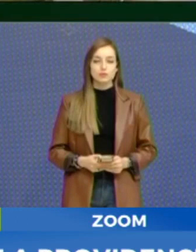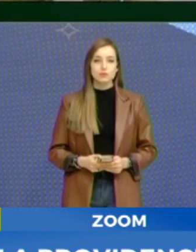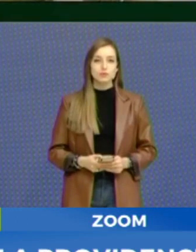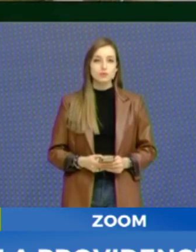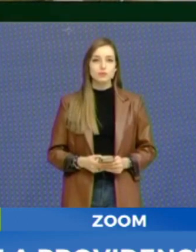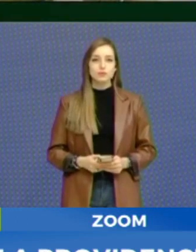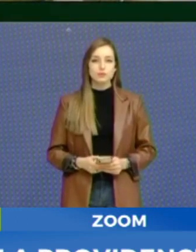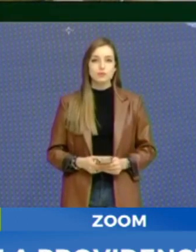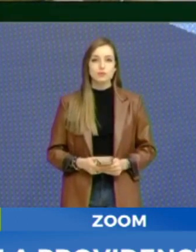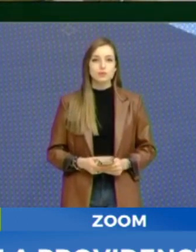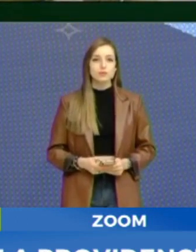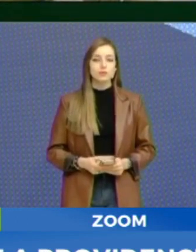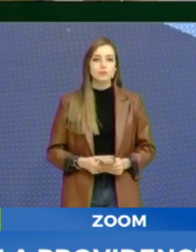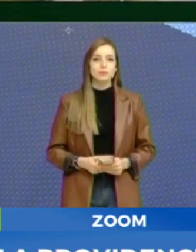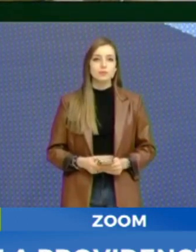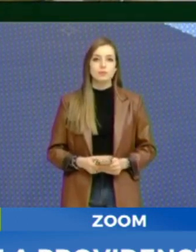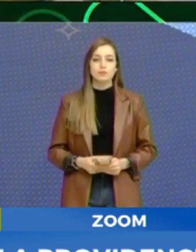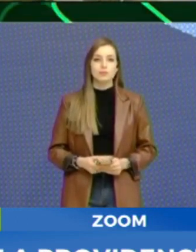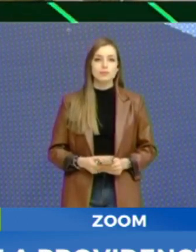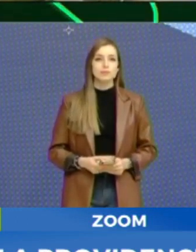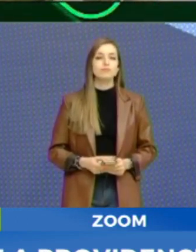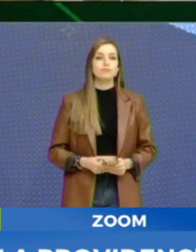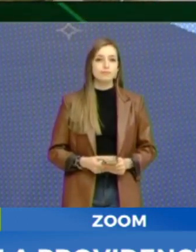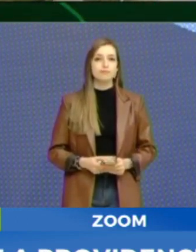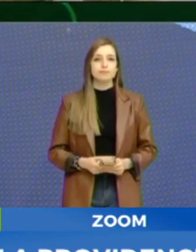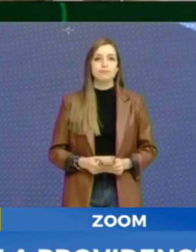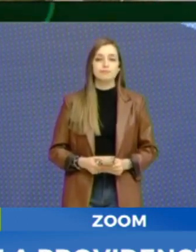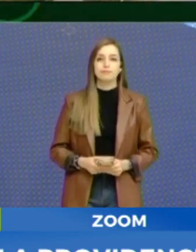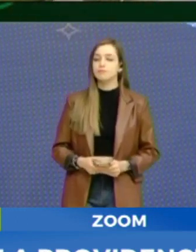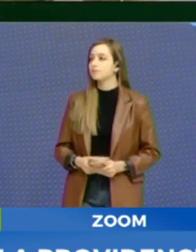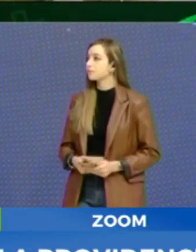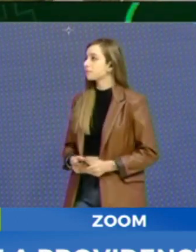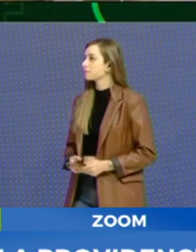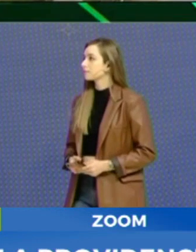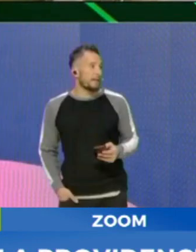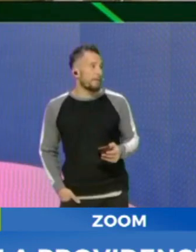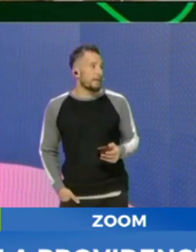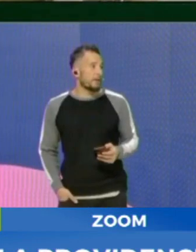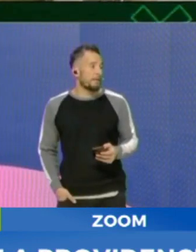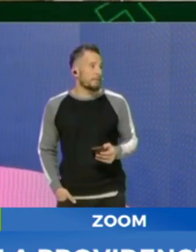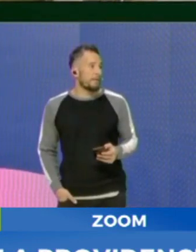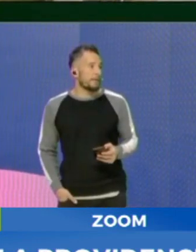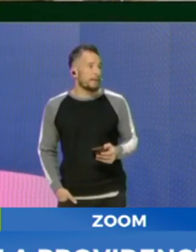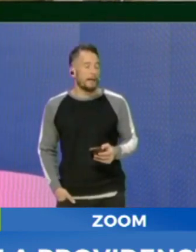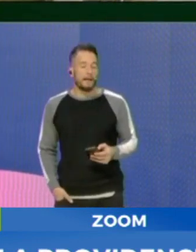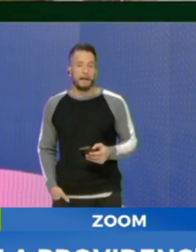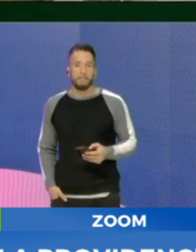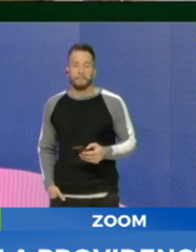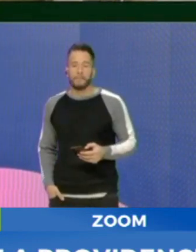fueron parte, compartieron en lo presencial y hoy ya no están. Bueno, vamos a repetir entonces la invitación y vamos a,